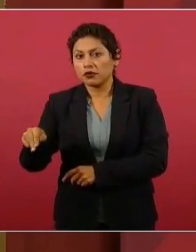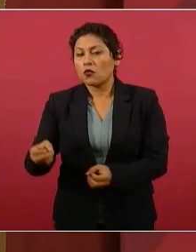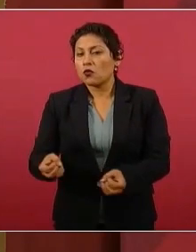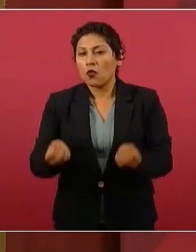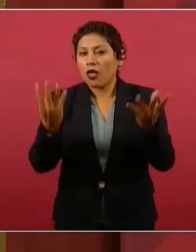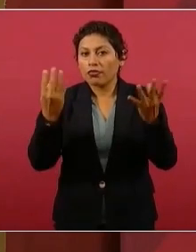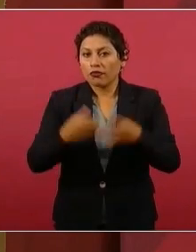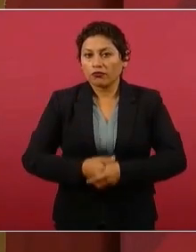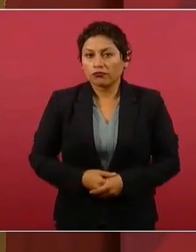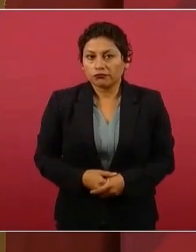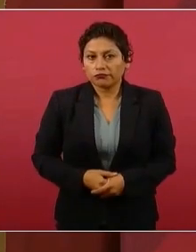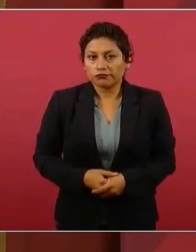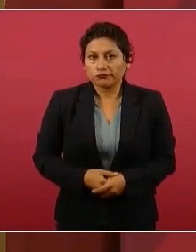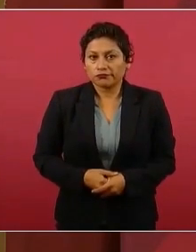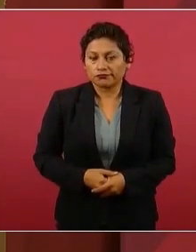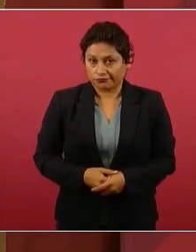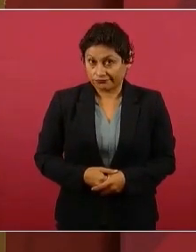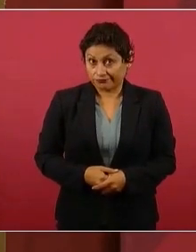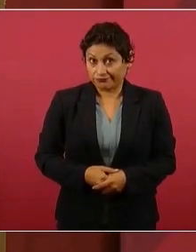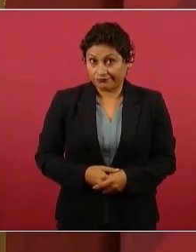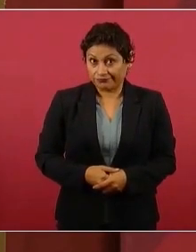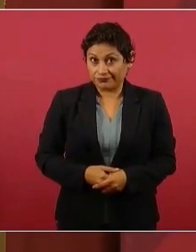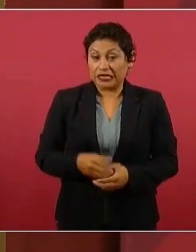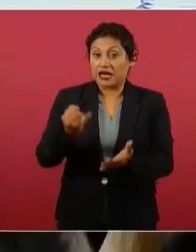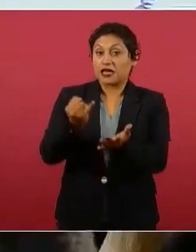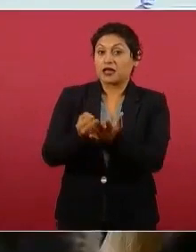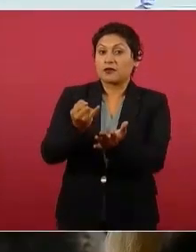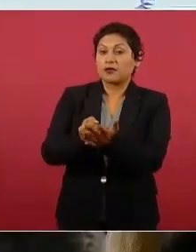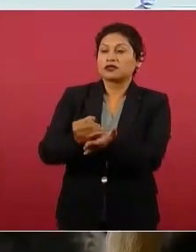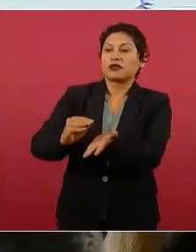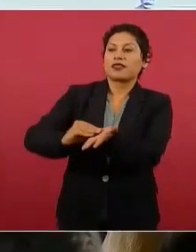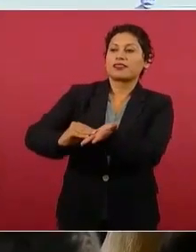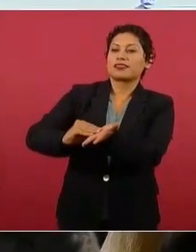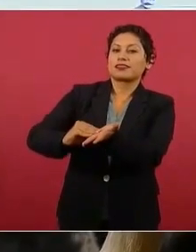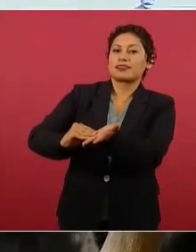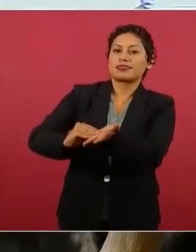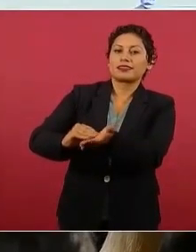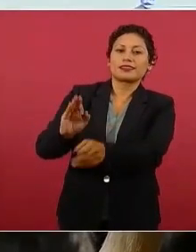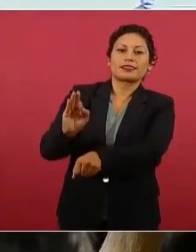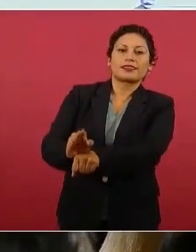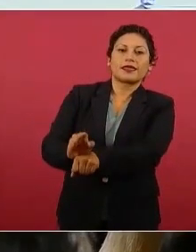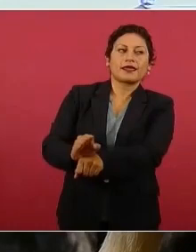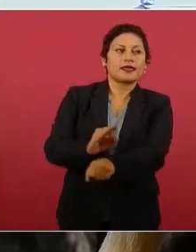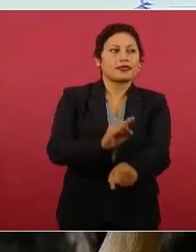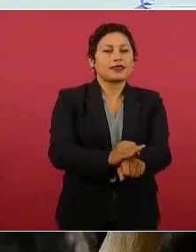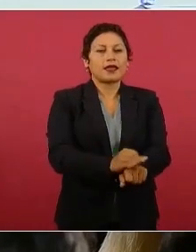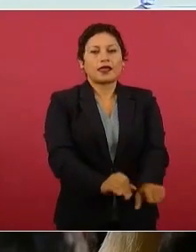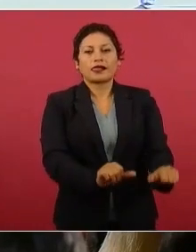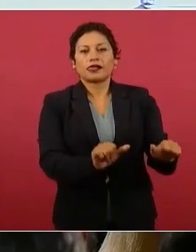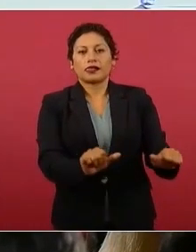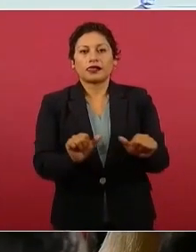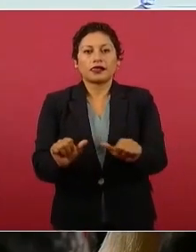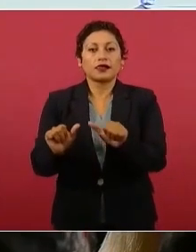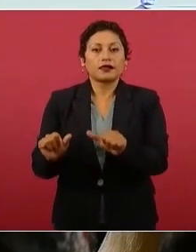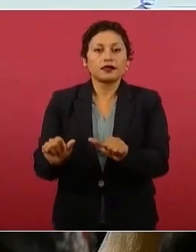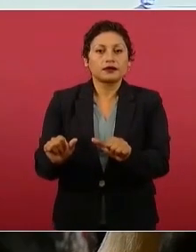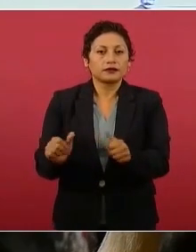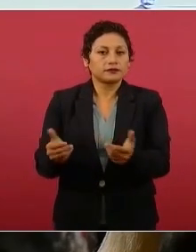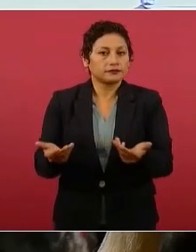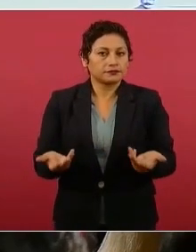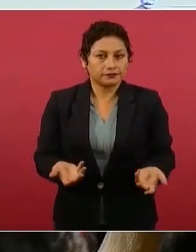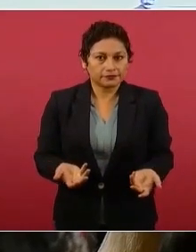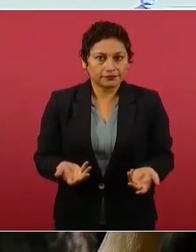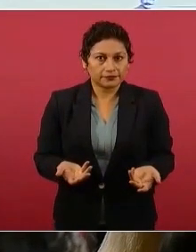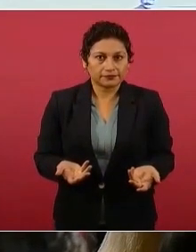Nada más de condonación, porque había muchos mecanismos